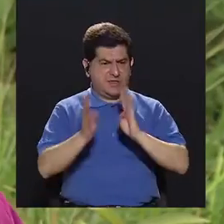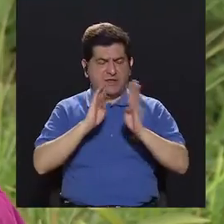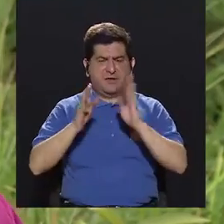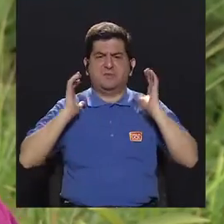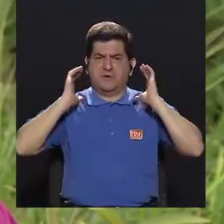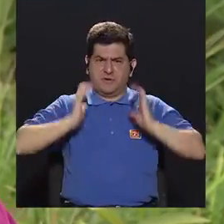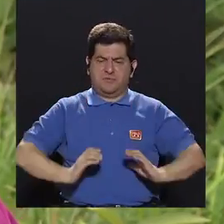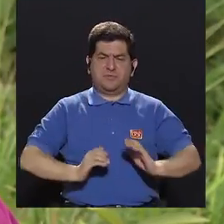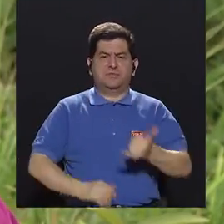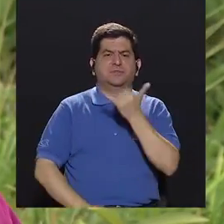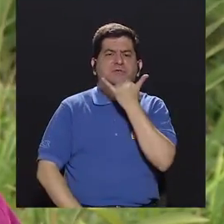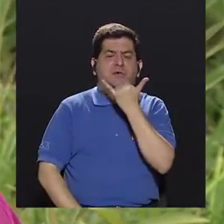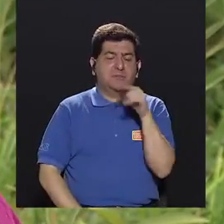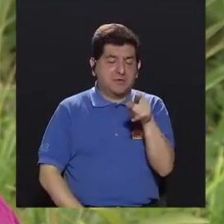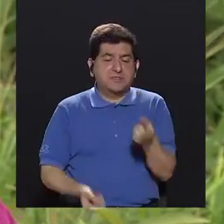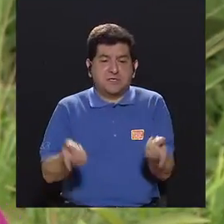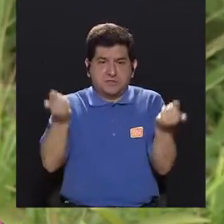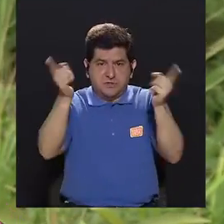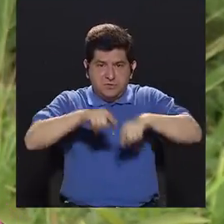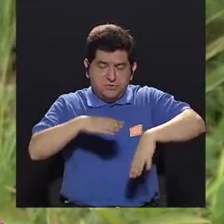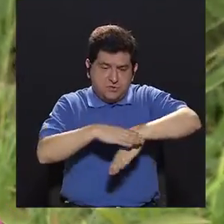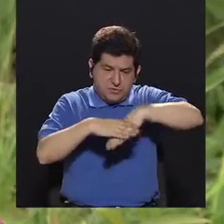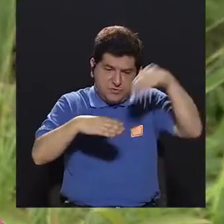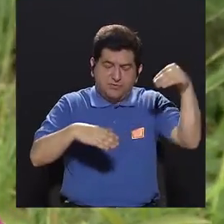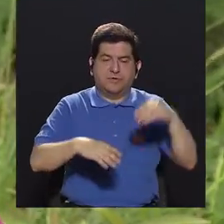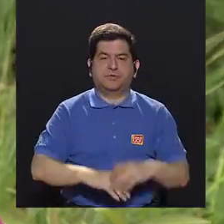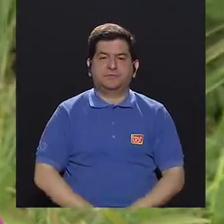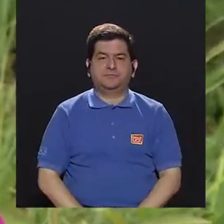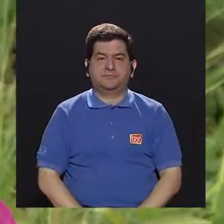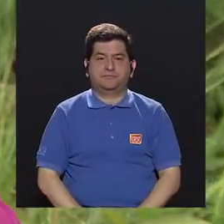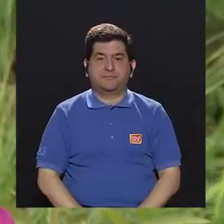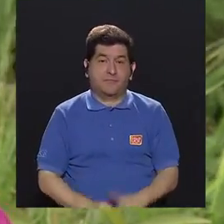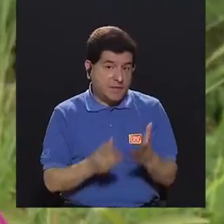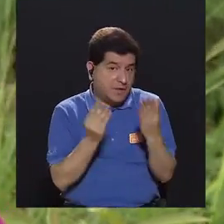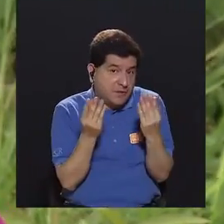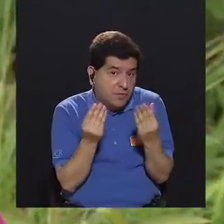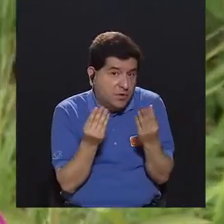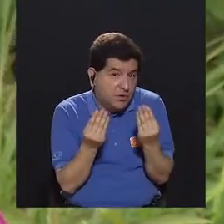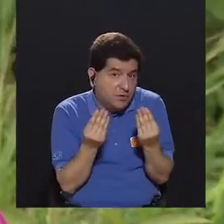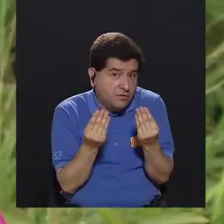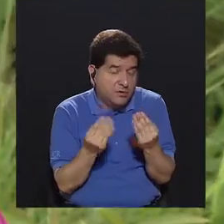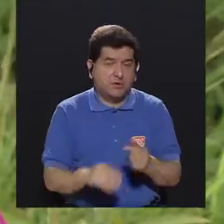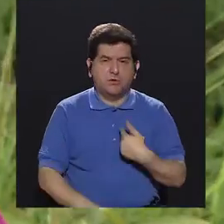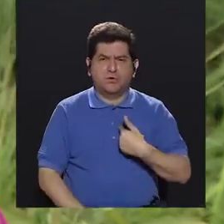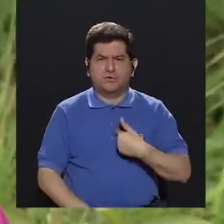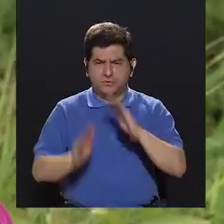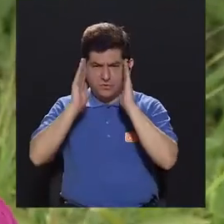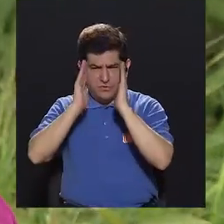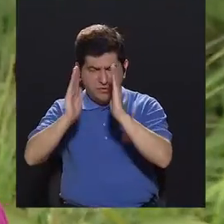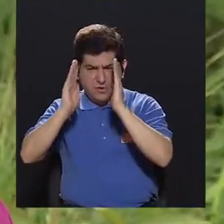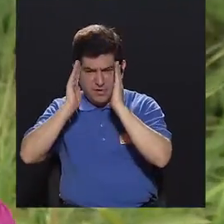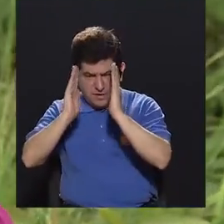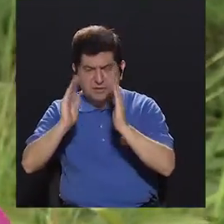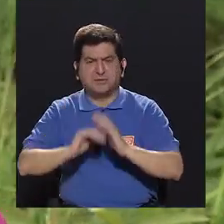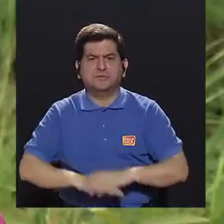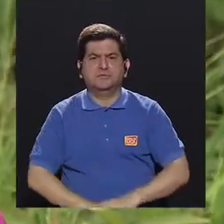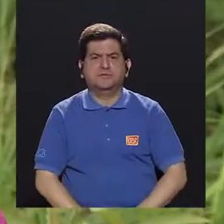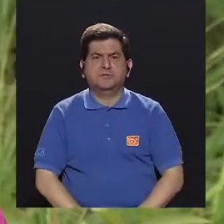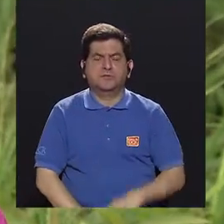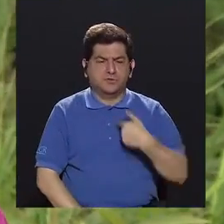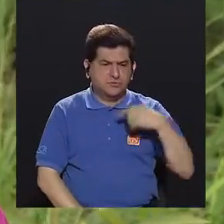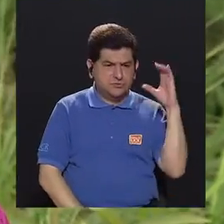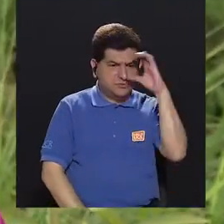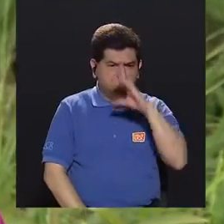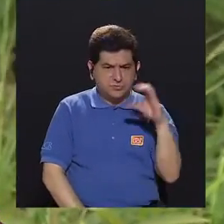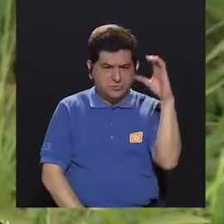cuerpo, qué me pasa con esto que está pasando afuera, da susto, escucho, me pongo a